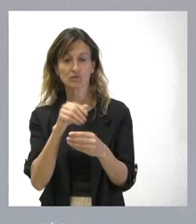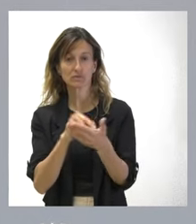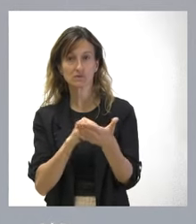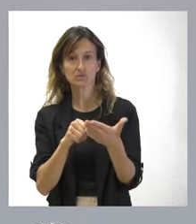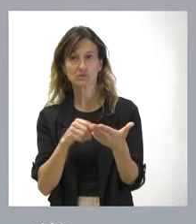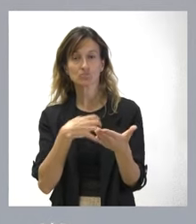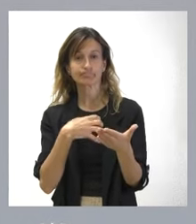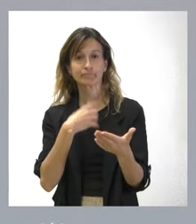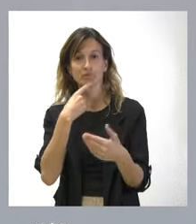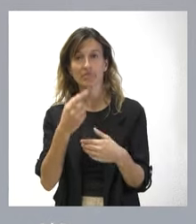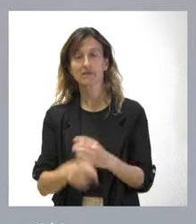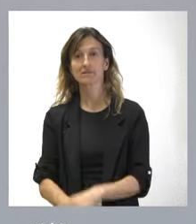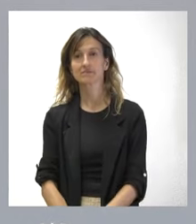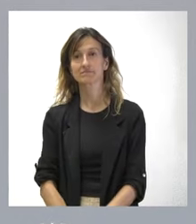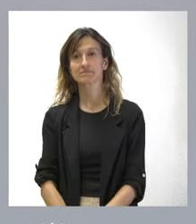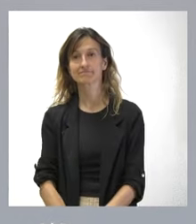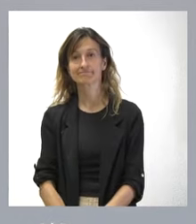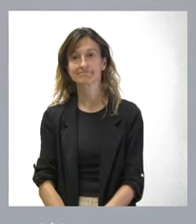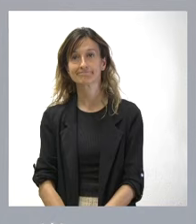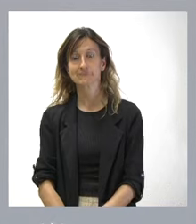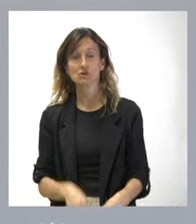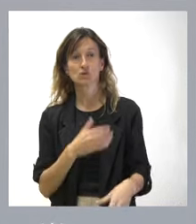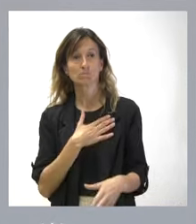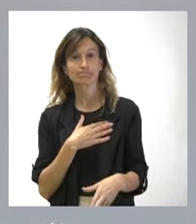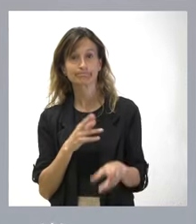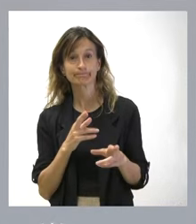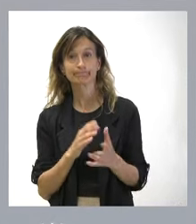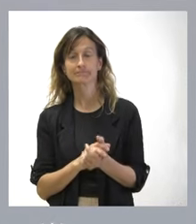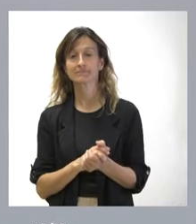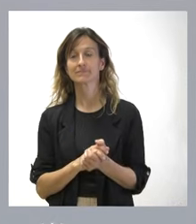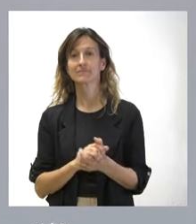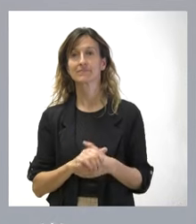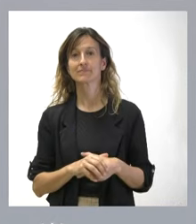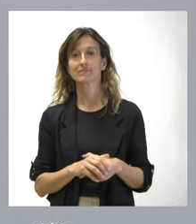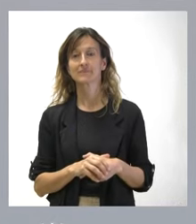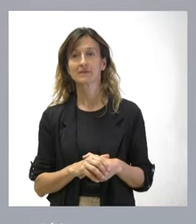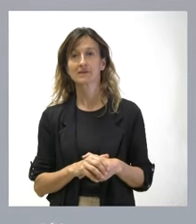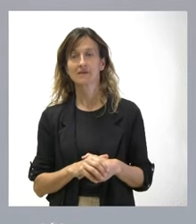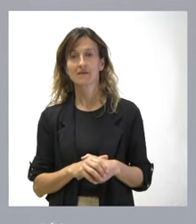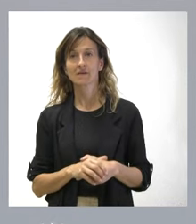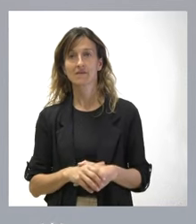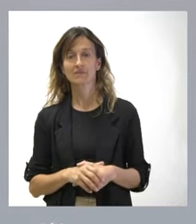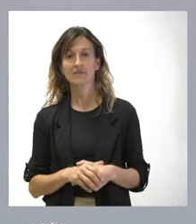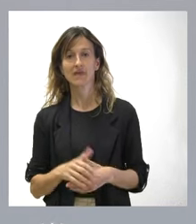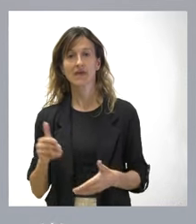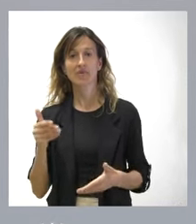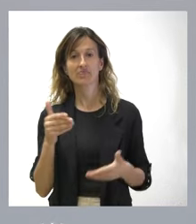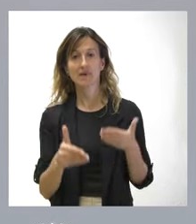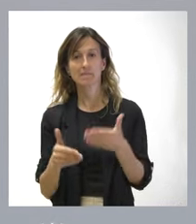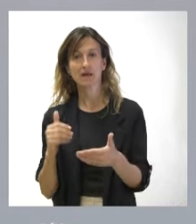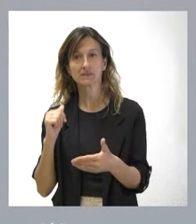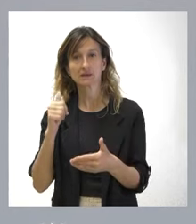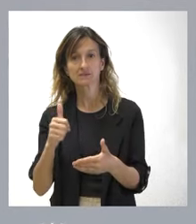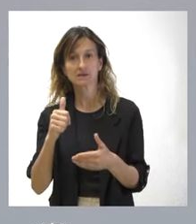manifestar cuál sería nuestro deseo. Nuestro deseo es este, que se abordaran esas demandas históricas, que se